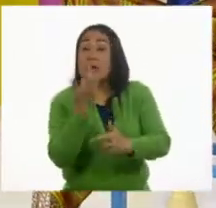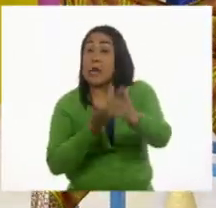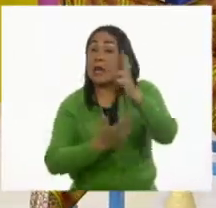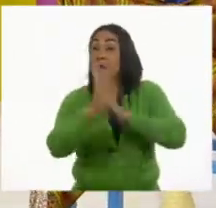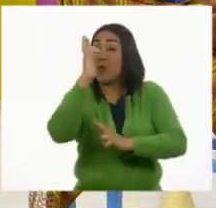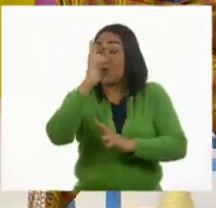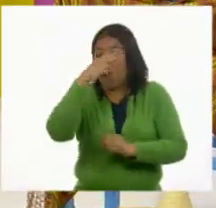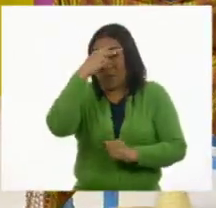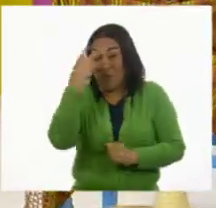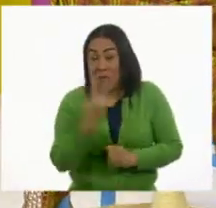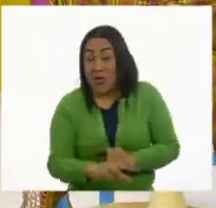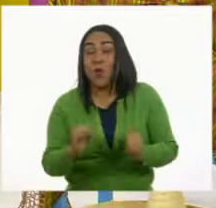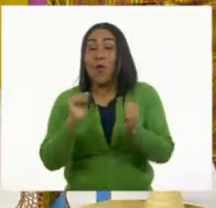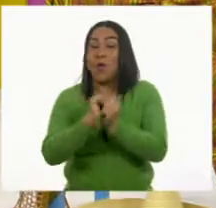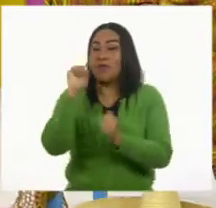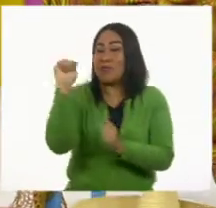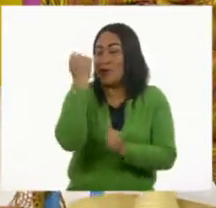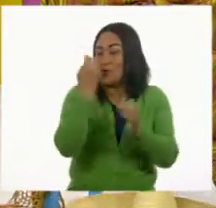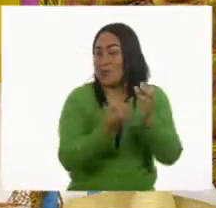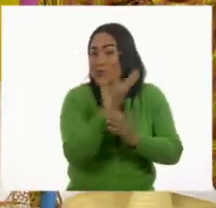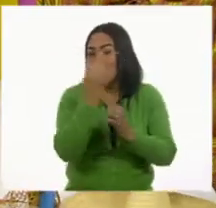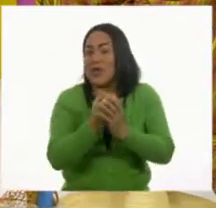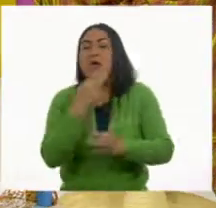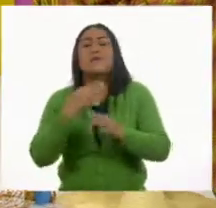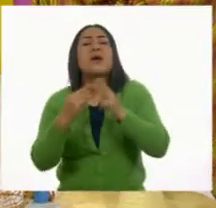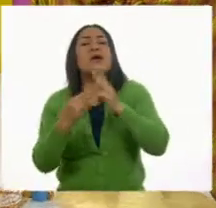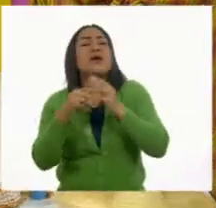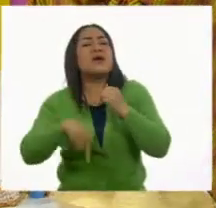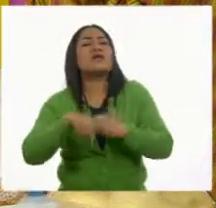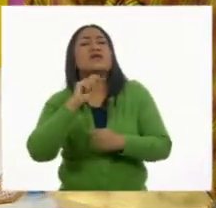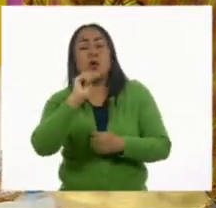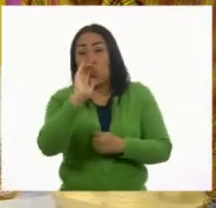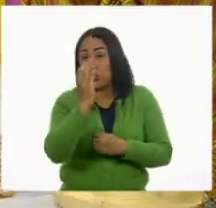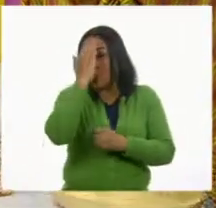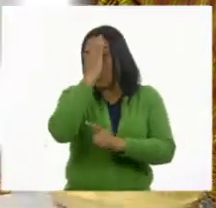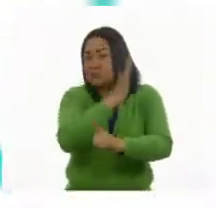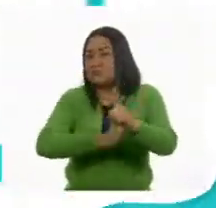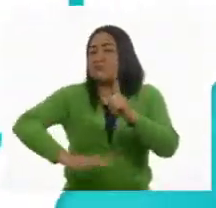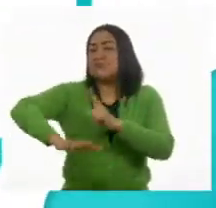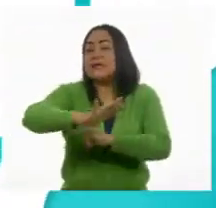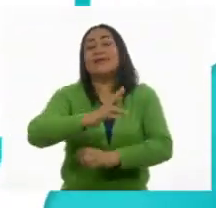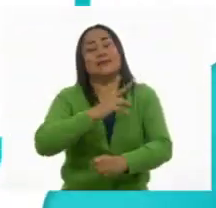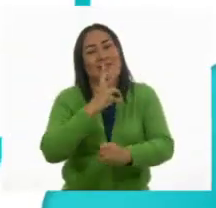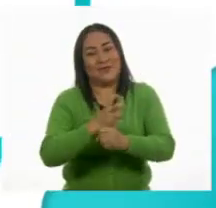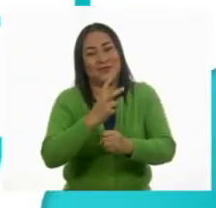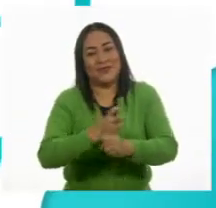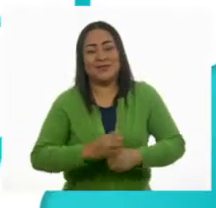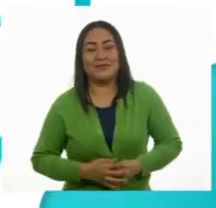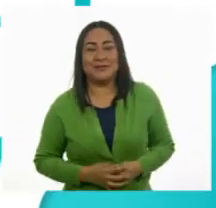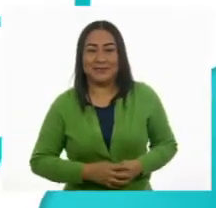Revolución Mexicana y la Tecnología en la asignatura Conocimiento del Medio de Segundo Grado.